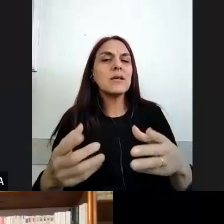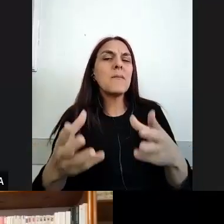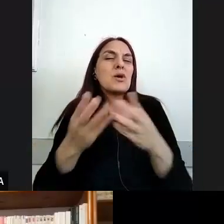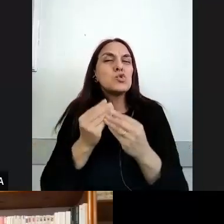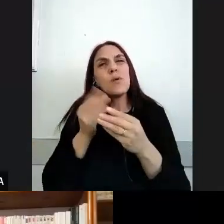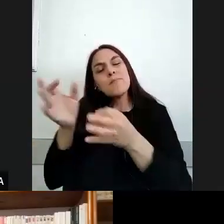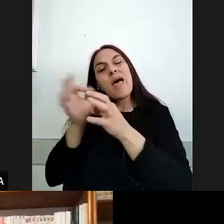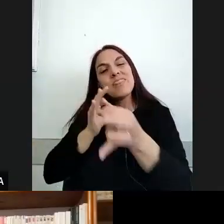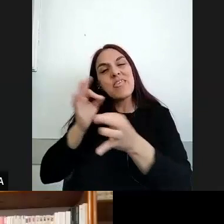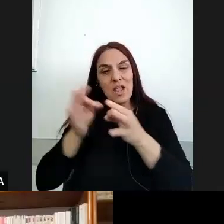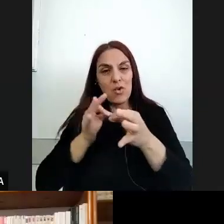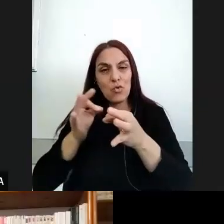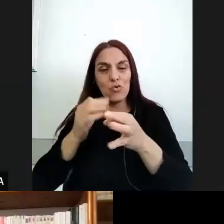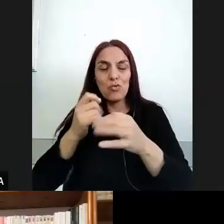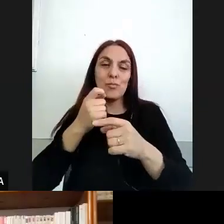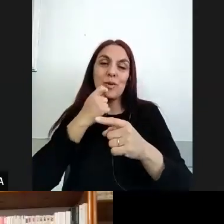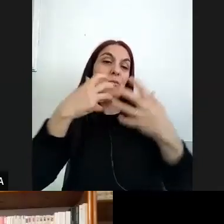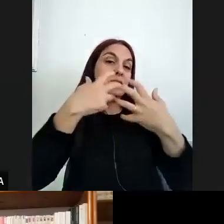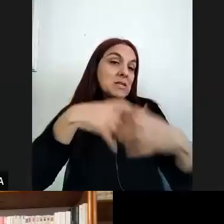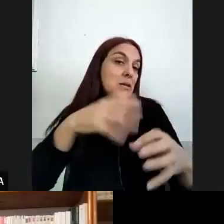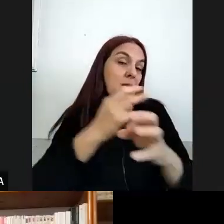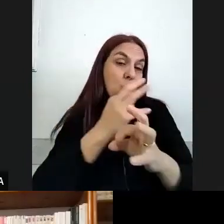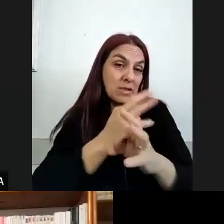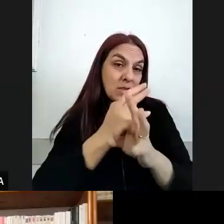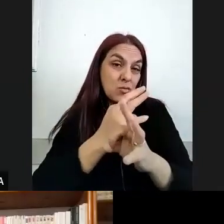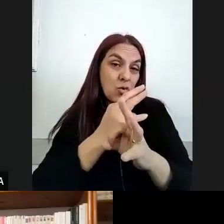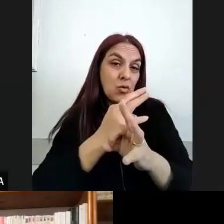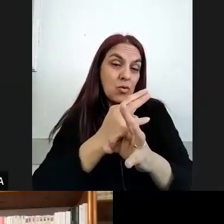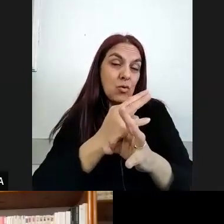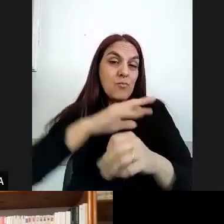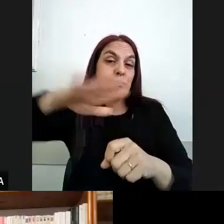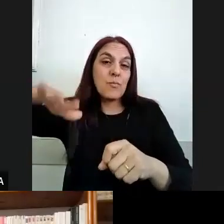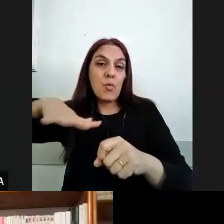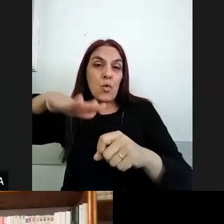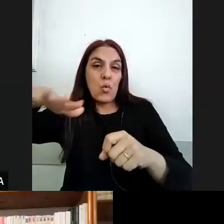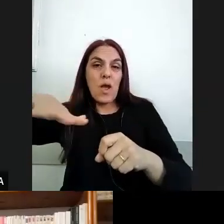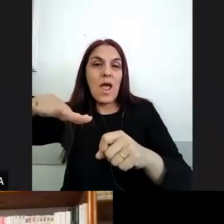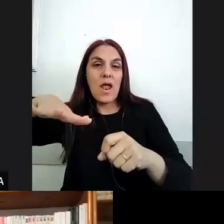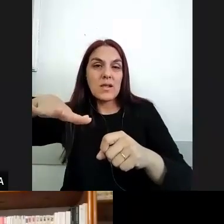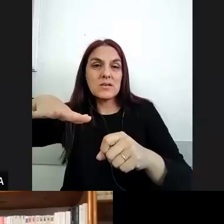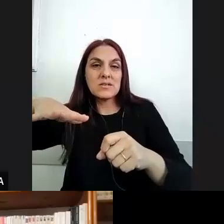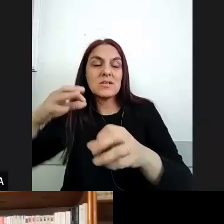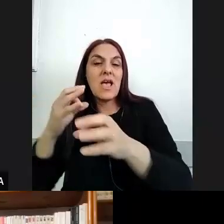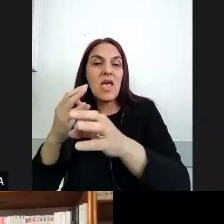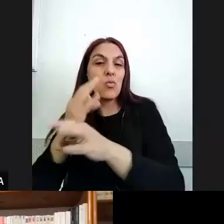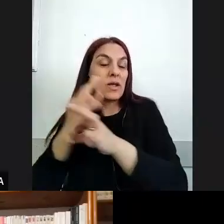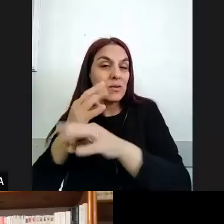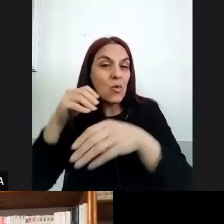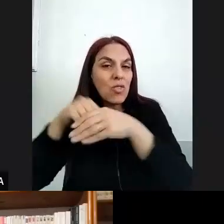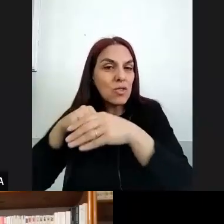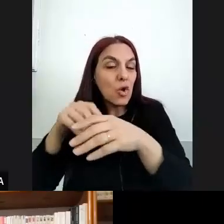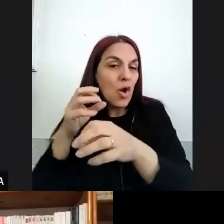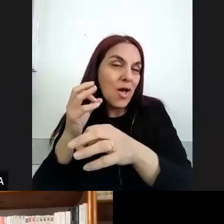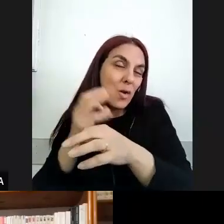¿no? los diálogos entre el sistema educativo y los espacios educativos no escolares ¿no? como